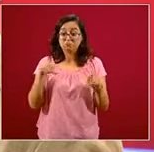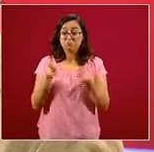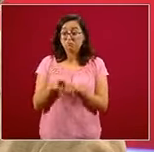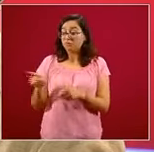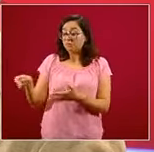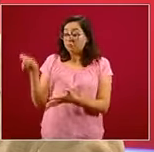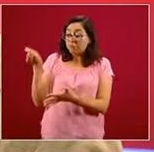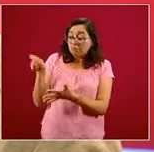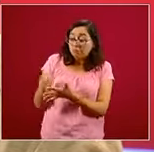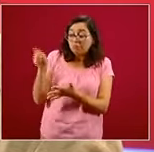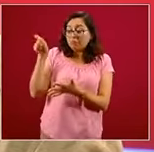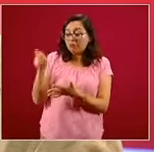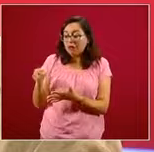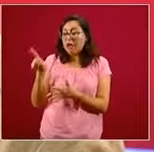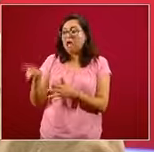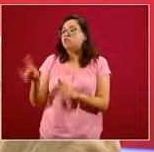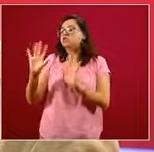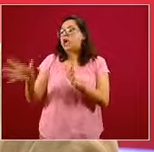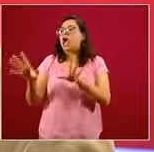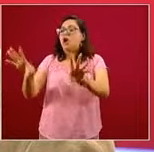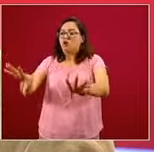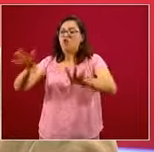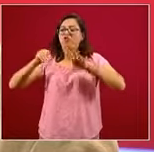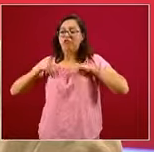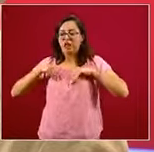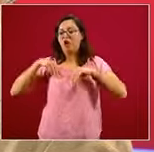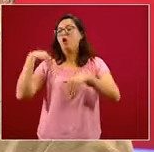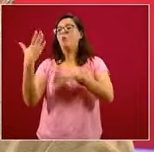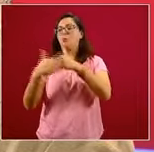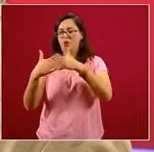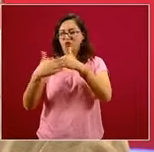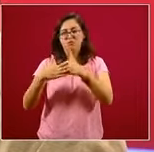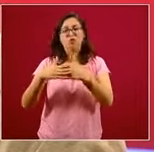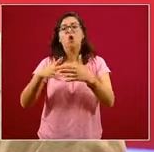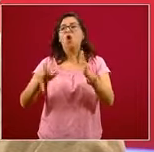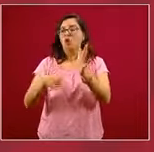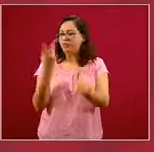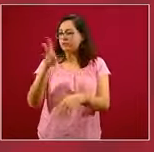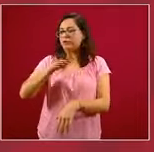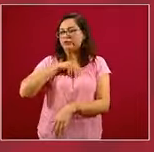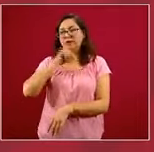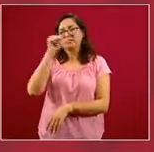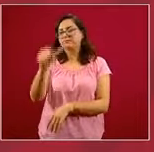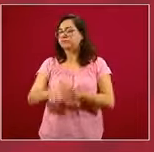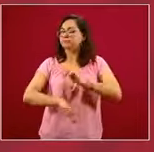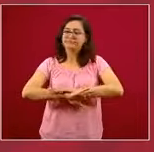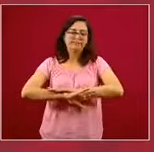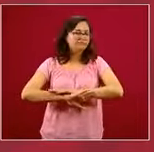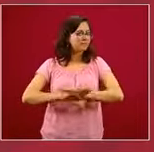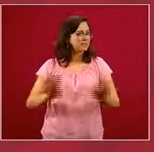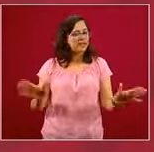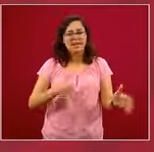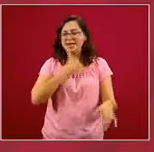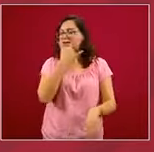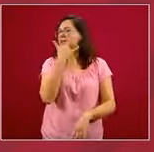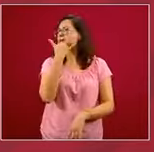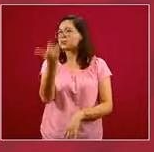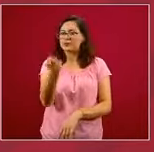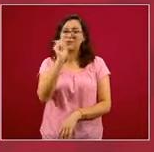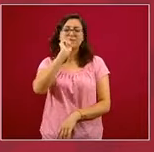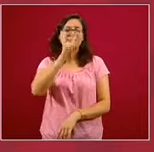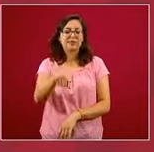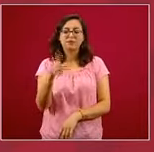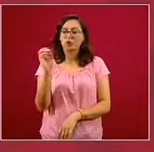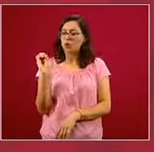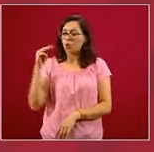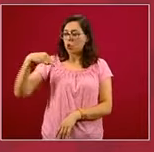de que la persona ya fue contagiada y ya no puede contagiar en su sitio de trabajo es una idea errónea. La